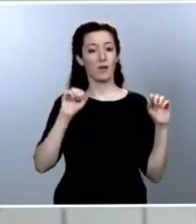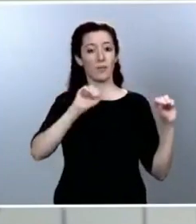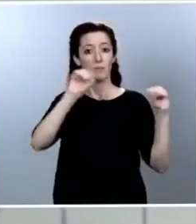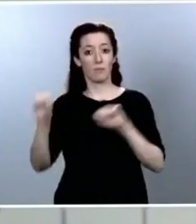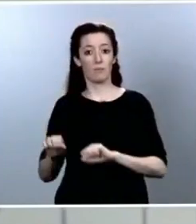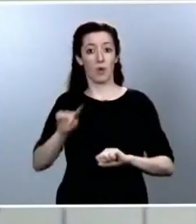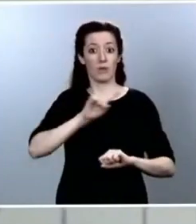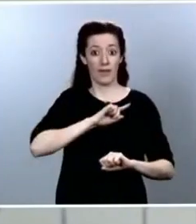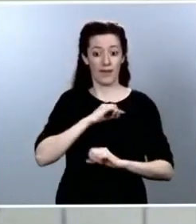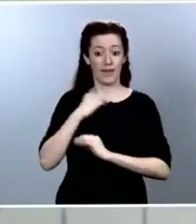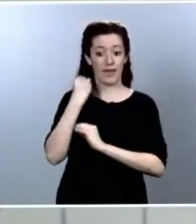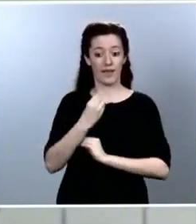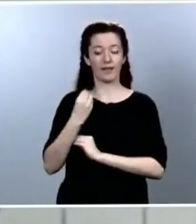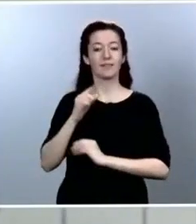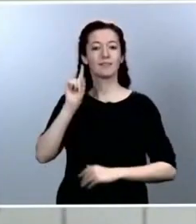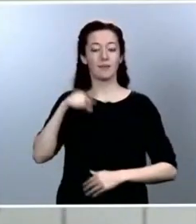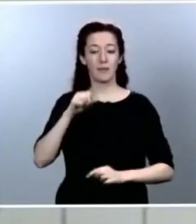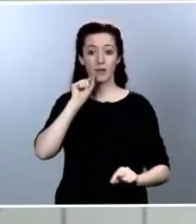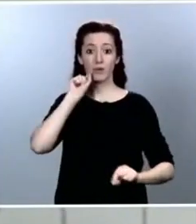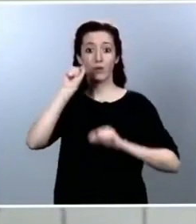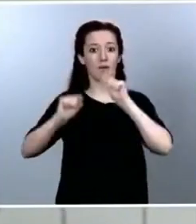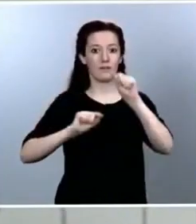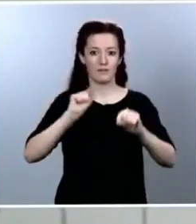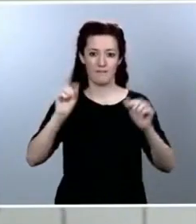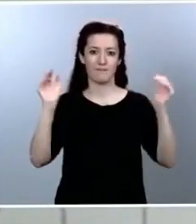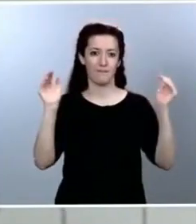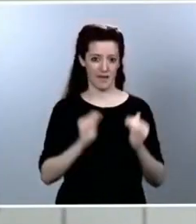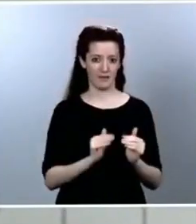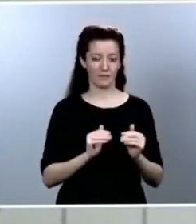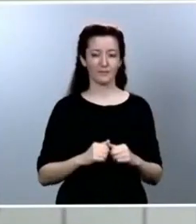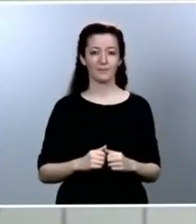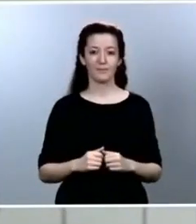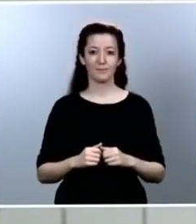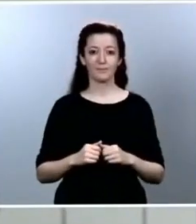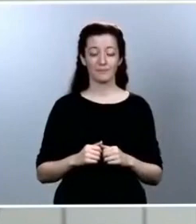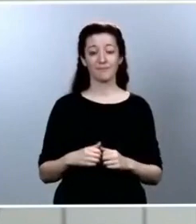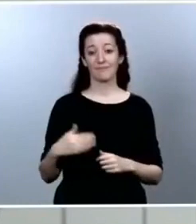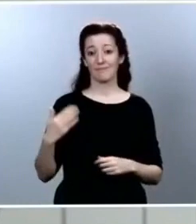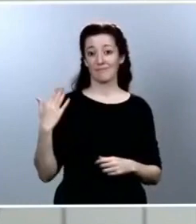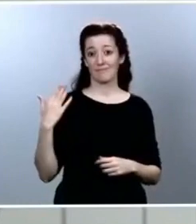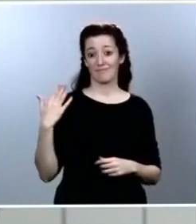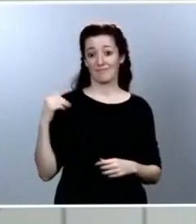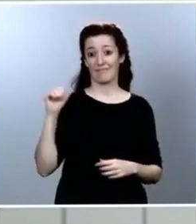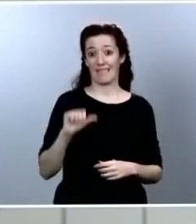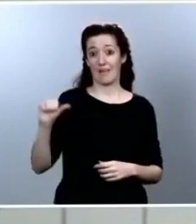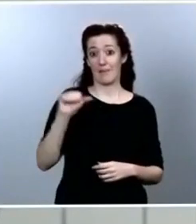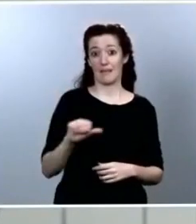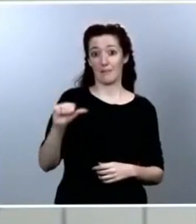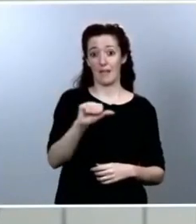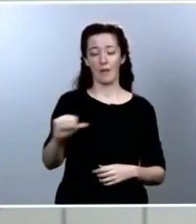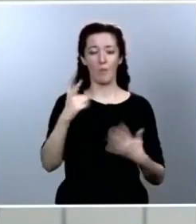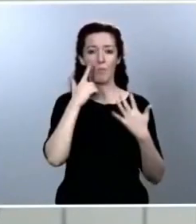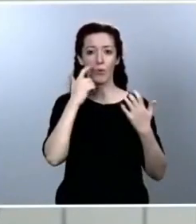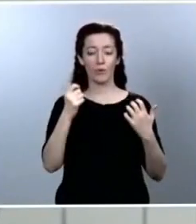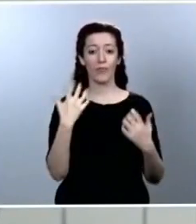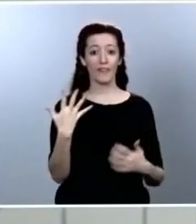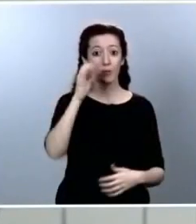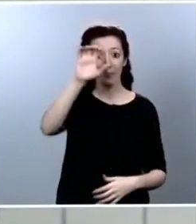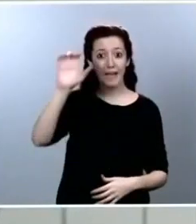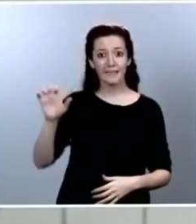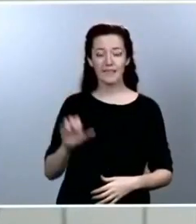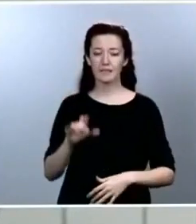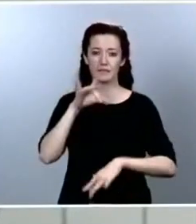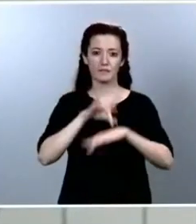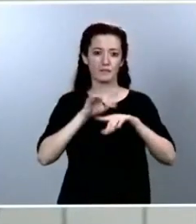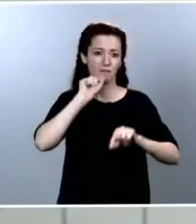Será el Ministerio de Sanidad el que fije las pautas para esas salidas en los próximos días a través de una orden, según ha señalado el presidente del